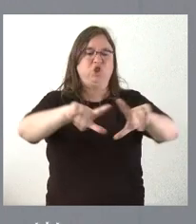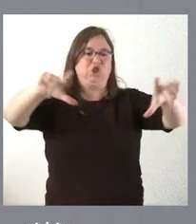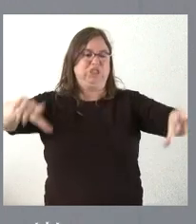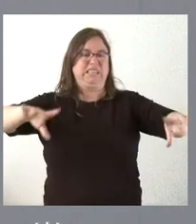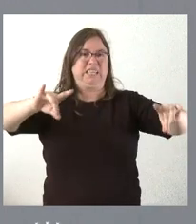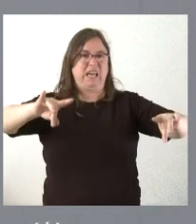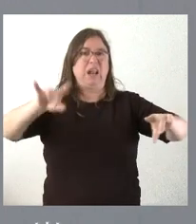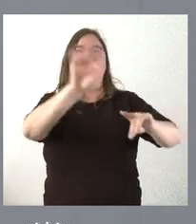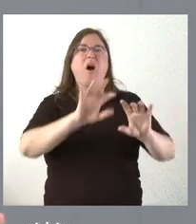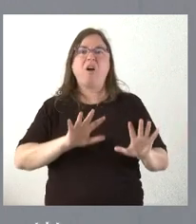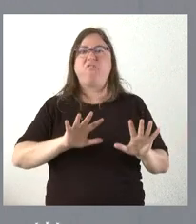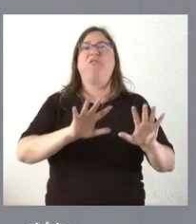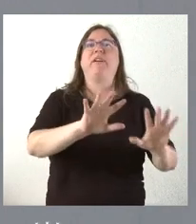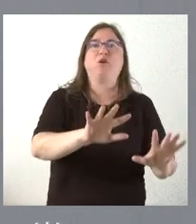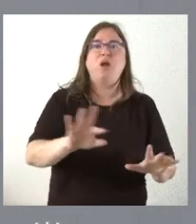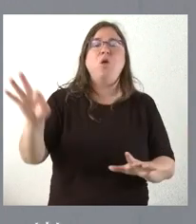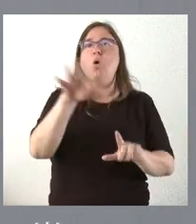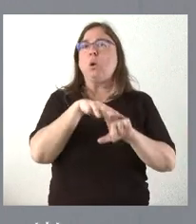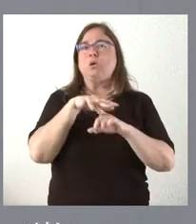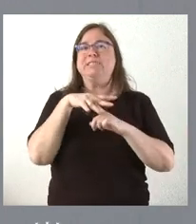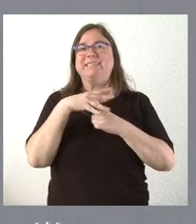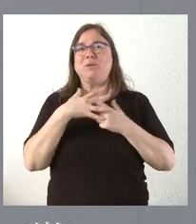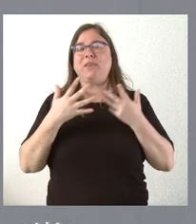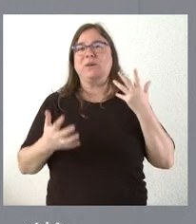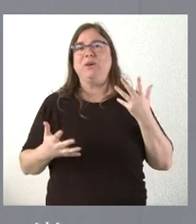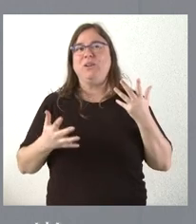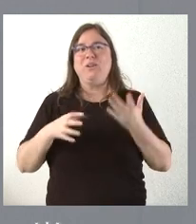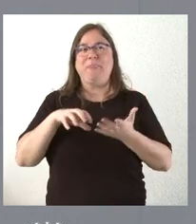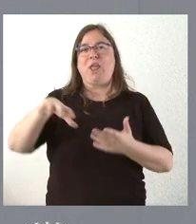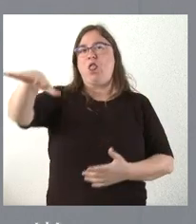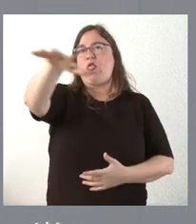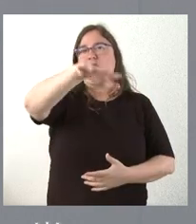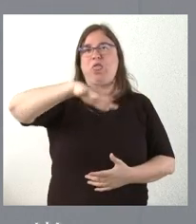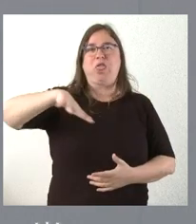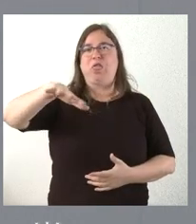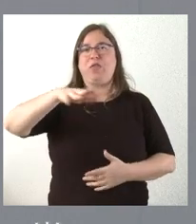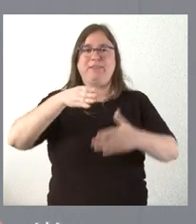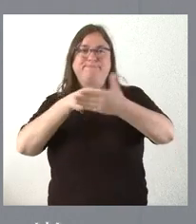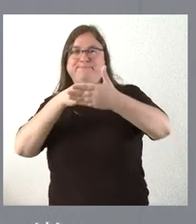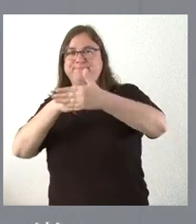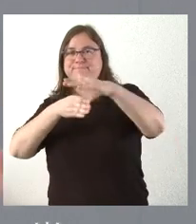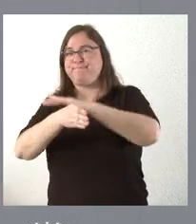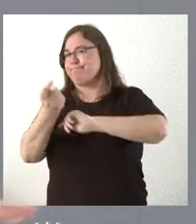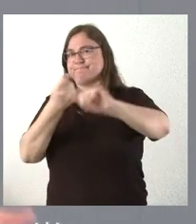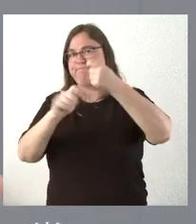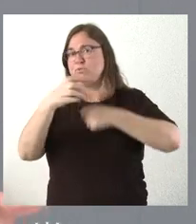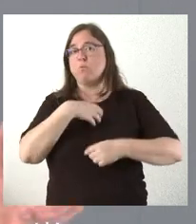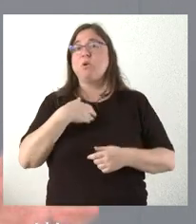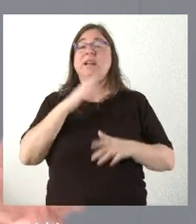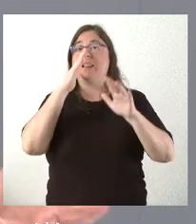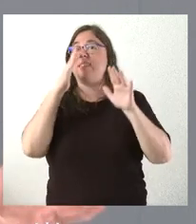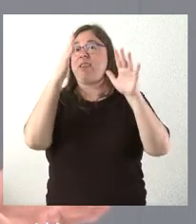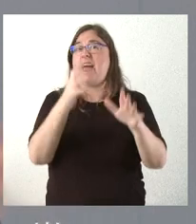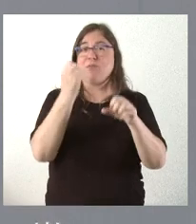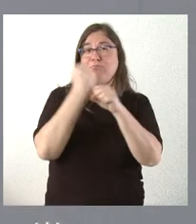o están abandonadas, o están en situaciones de ubicación de no acceso al mercado, porque se lleva diez años trabajando